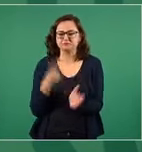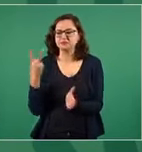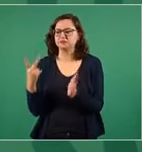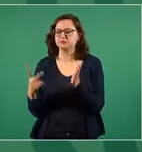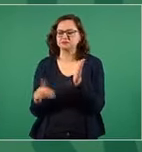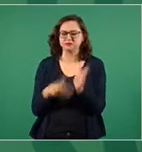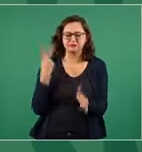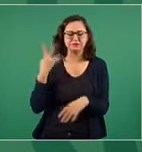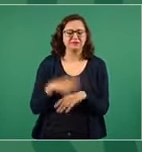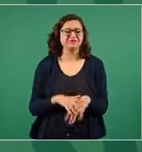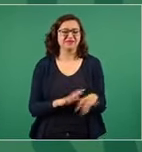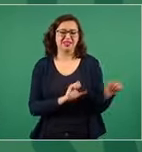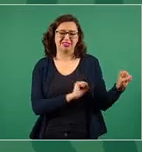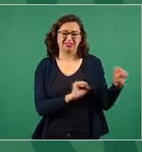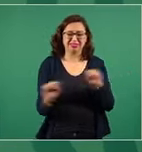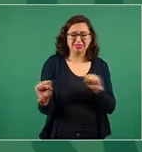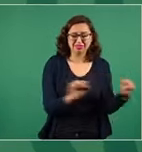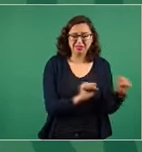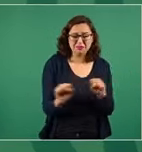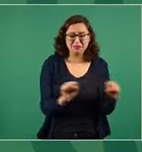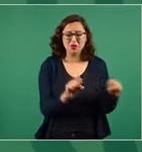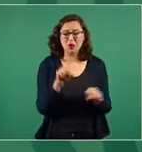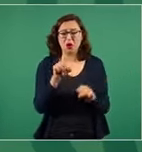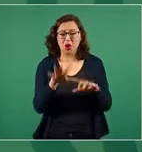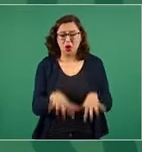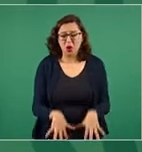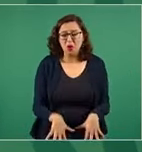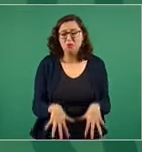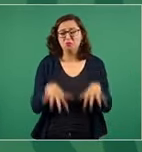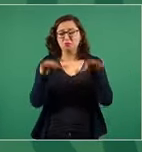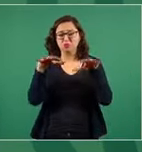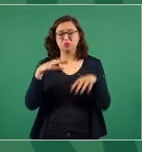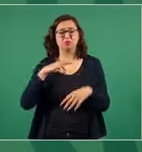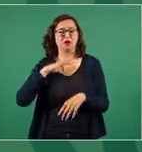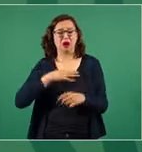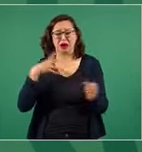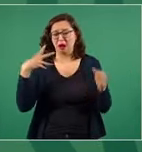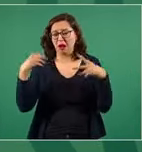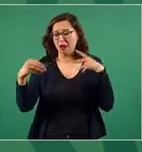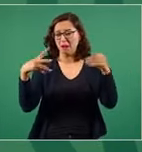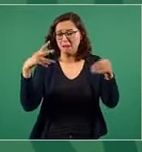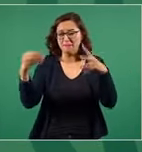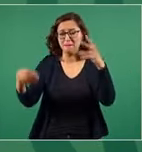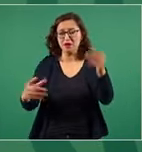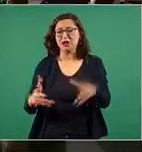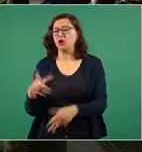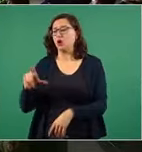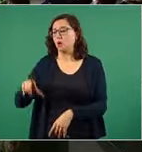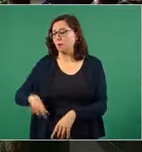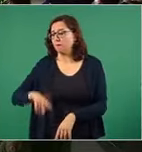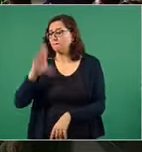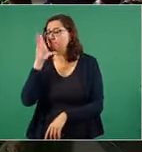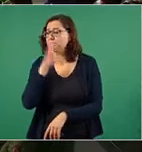epidemias, malos gobiernos, corrupción, violencia, todo. O